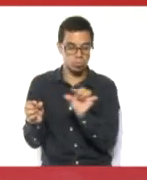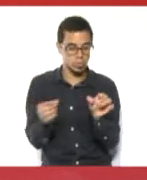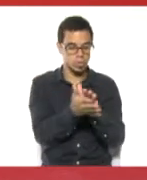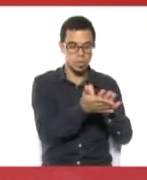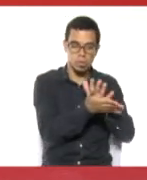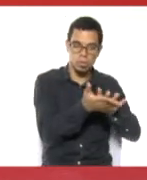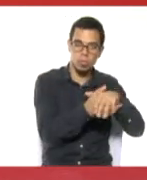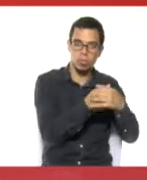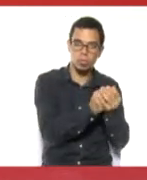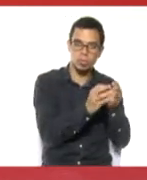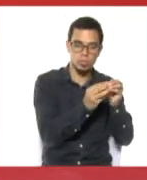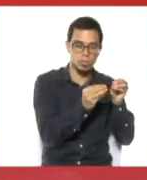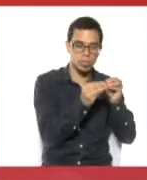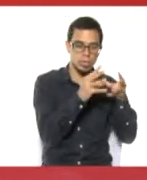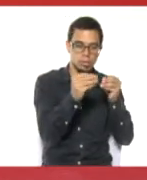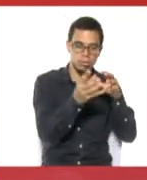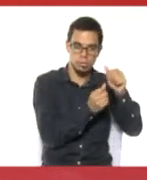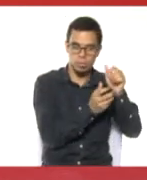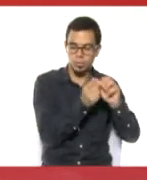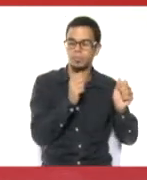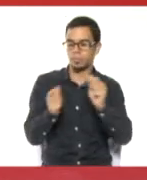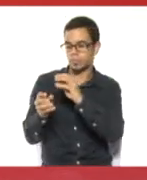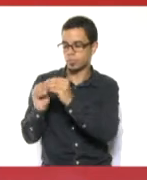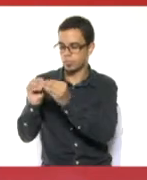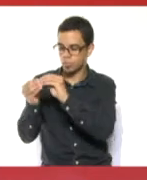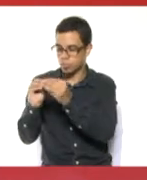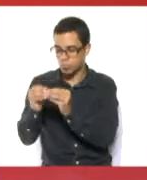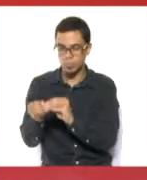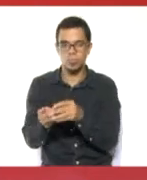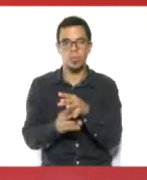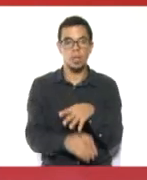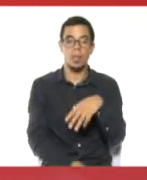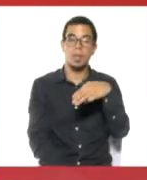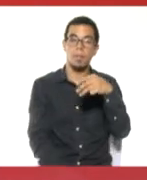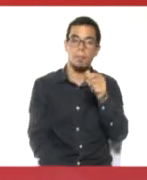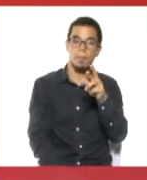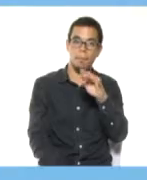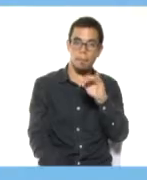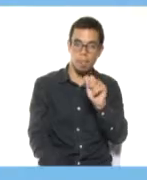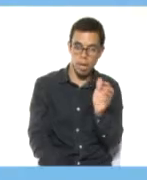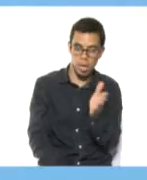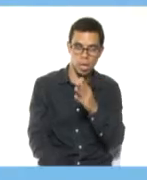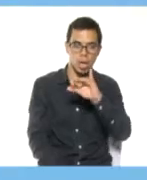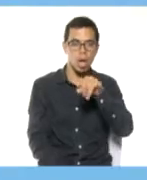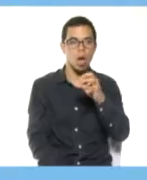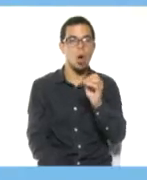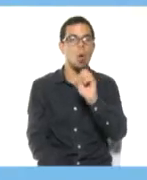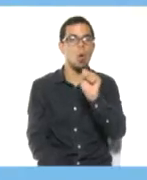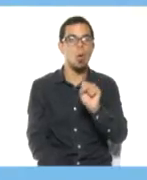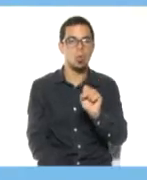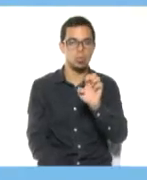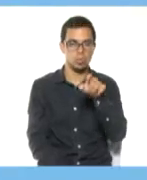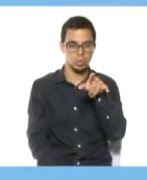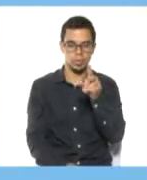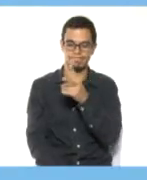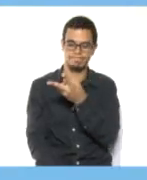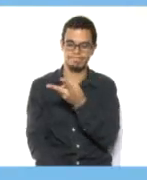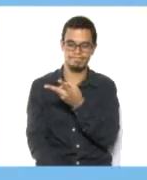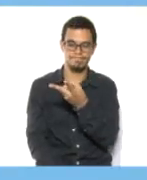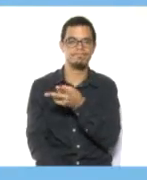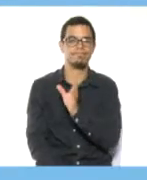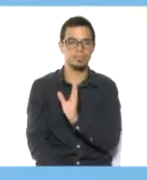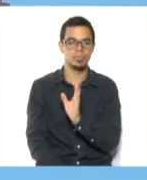para todo el espacio o cada niño puede realizar su pesebre. Yo lo hice con arcilla, pero este mismo pesebre lo podemos hacer con